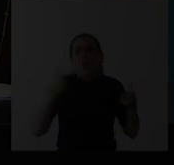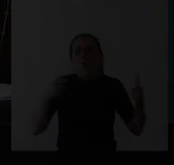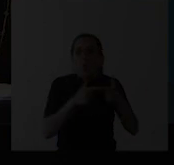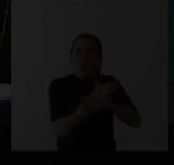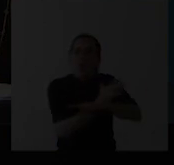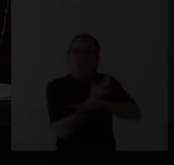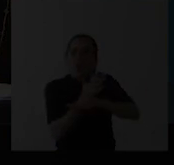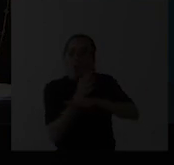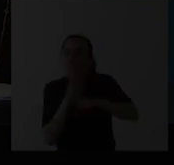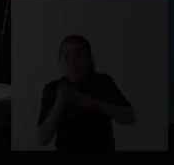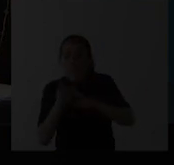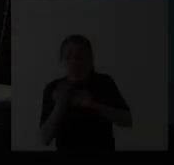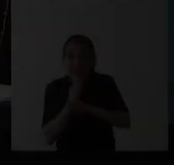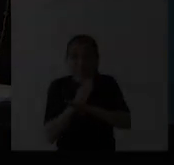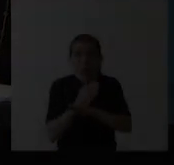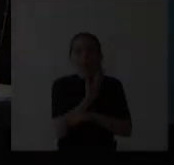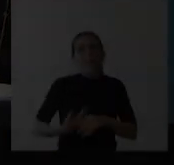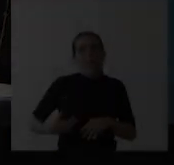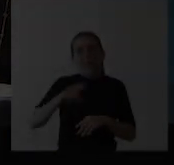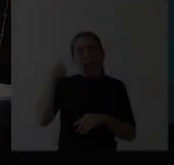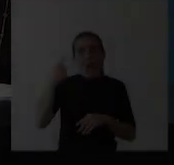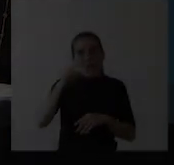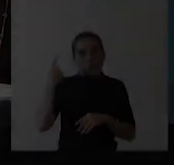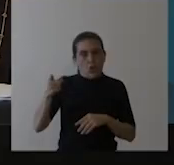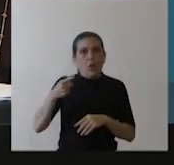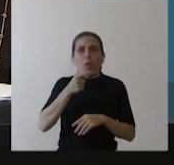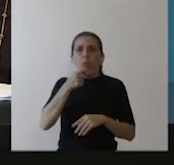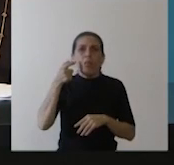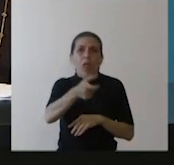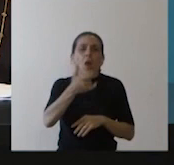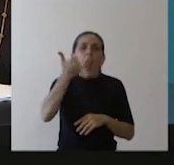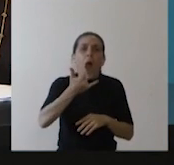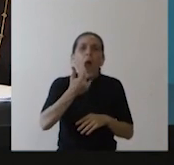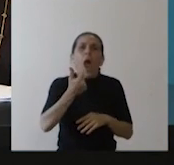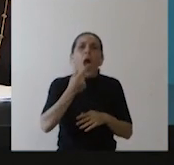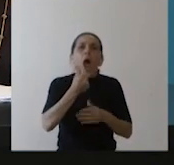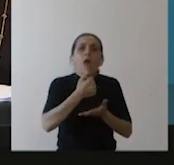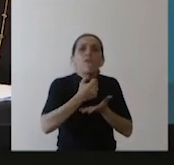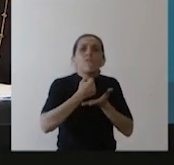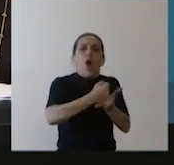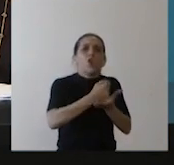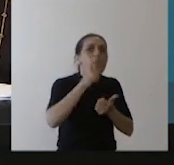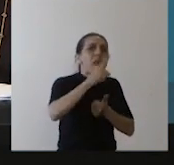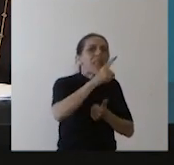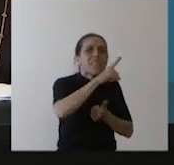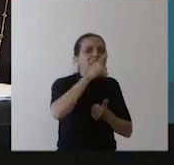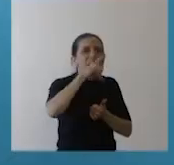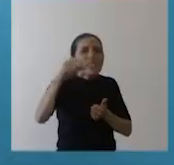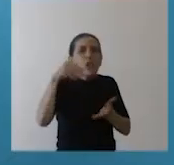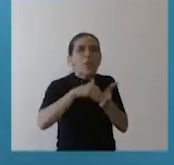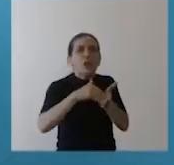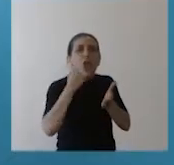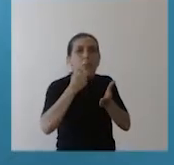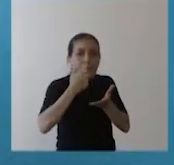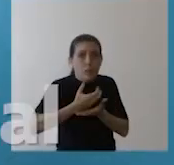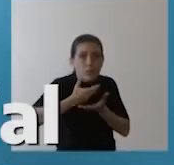El Presidente de la Nación anunció un fondo específico, una partida extraordinaria de 1.700 millones de pesos para poder